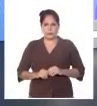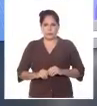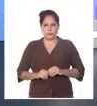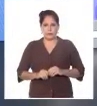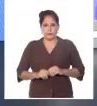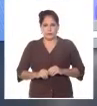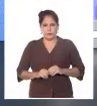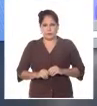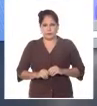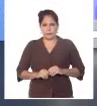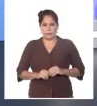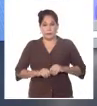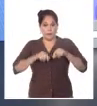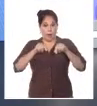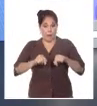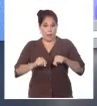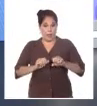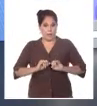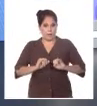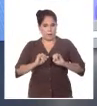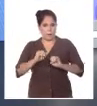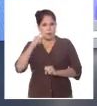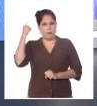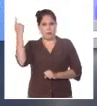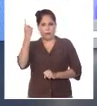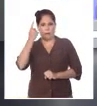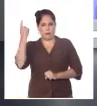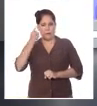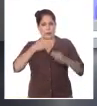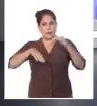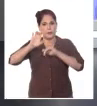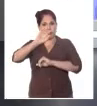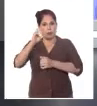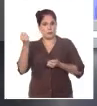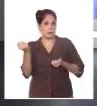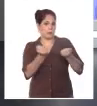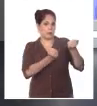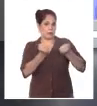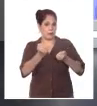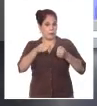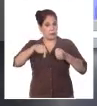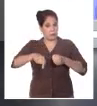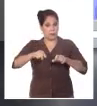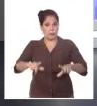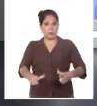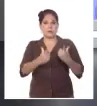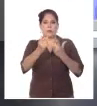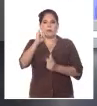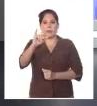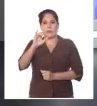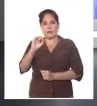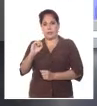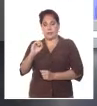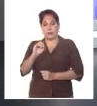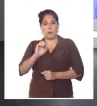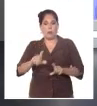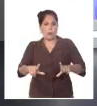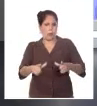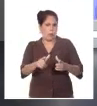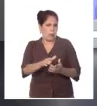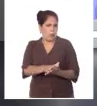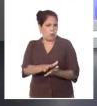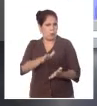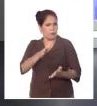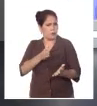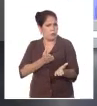Tiempo para nuestras rápidas nacionales. El Ministerio del Transporte celebra hoy su aniversario 62 con el compromiso de avanzar